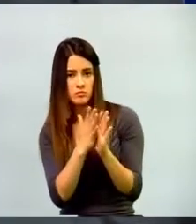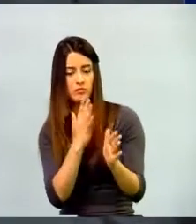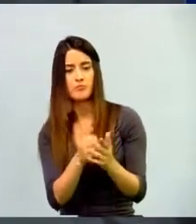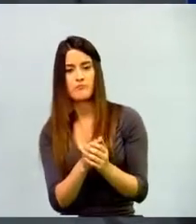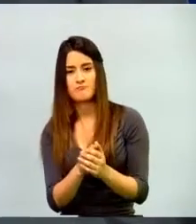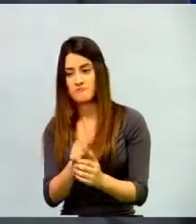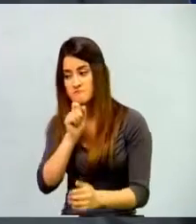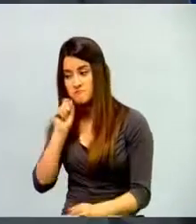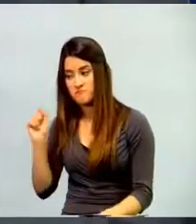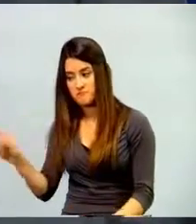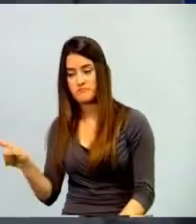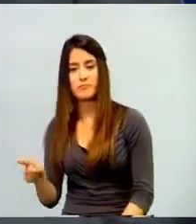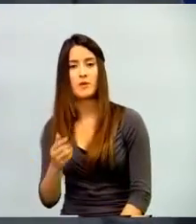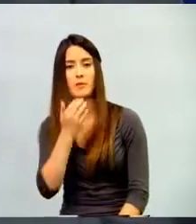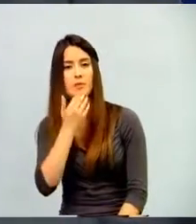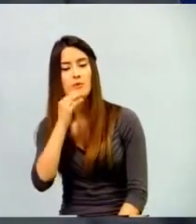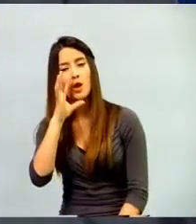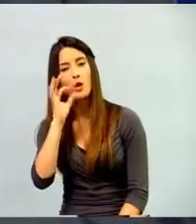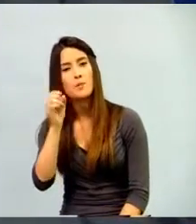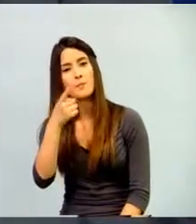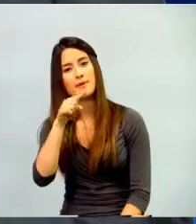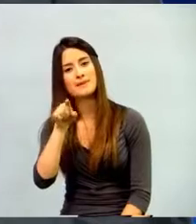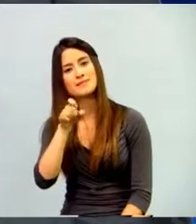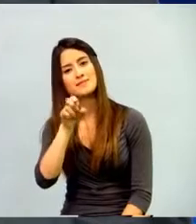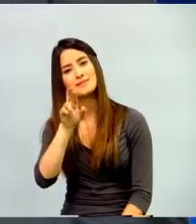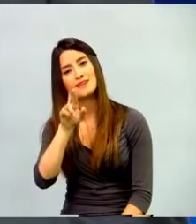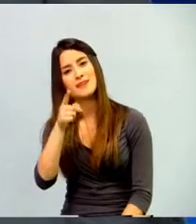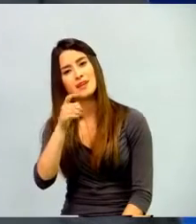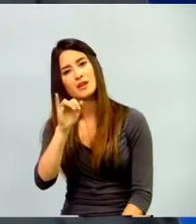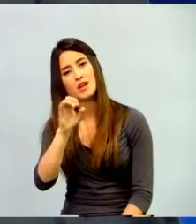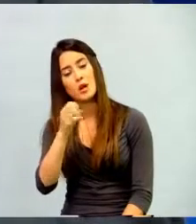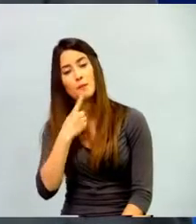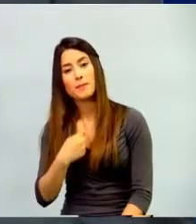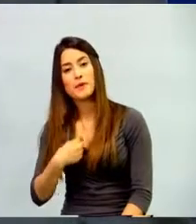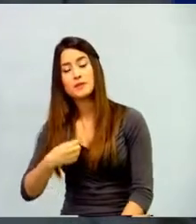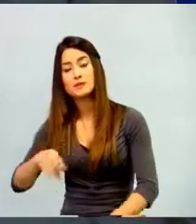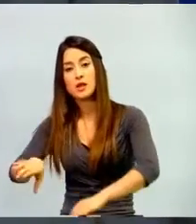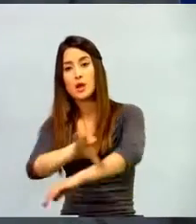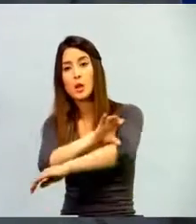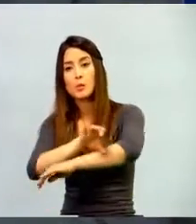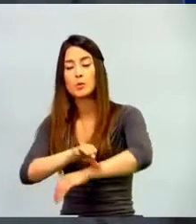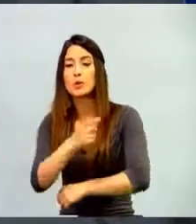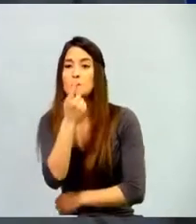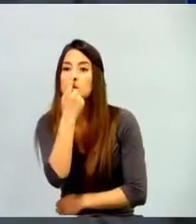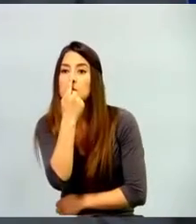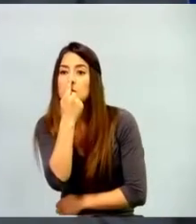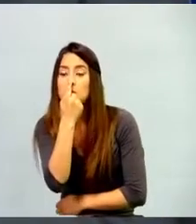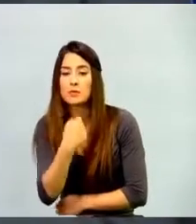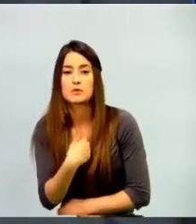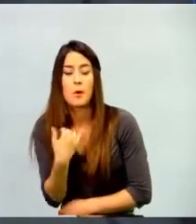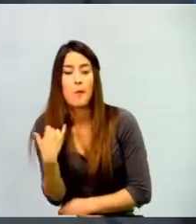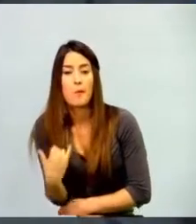por ejemplo, Sergio Nieto nos dice, pegado al PC aprendiendo desde la Guajira.